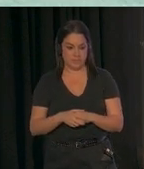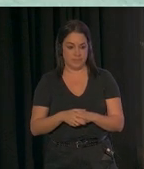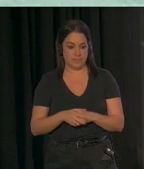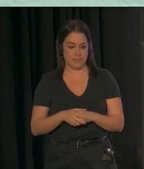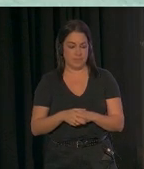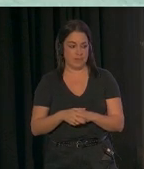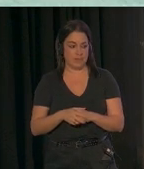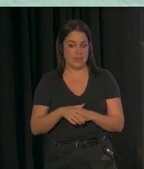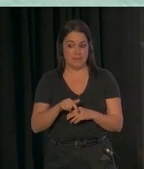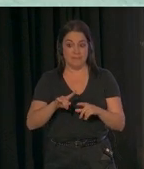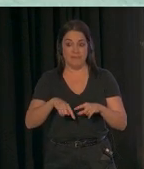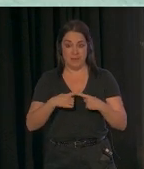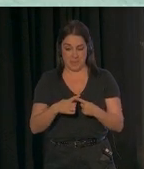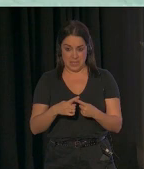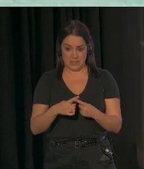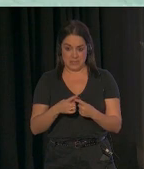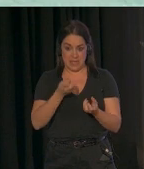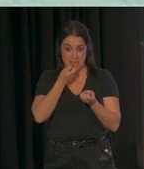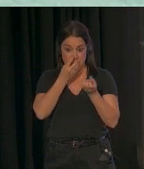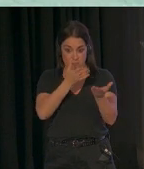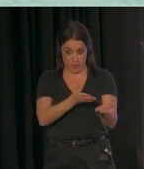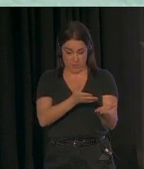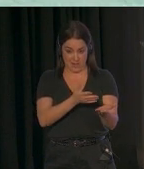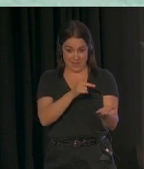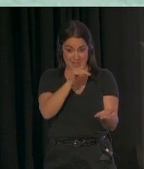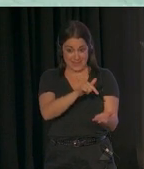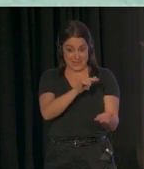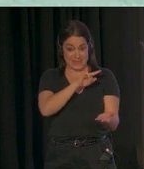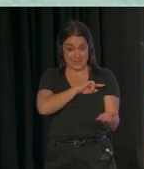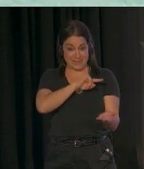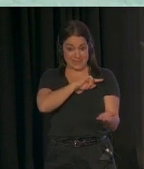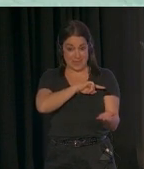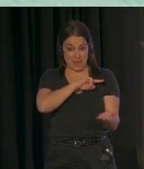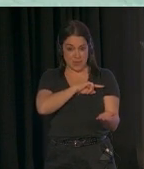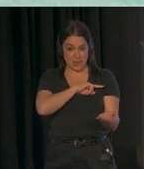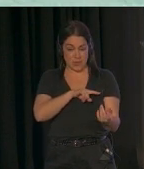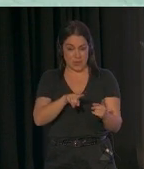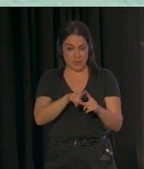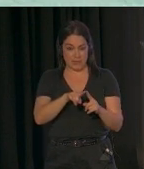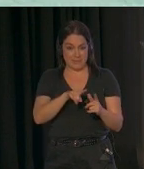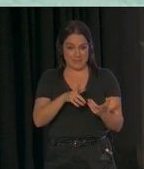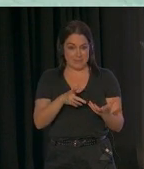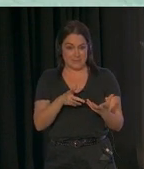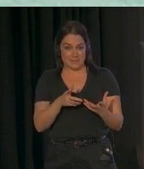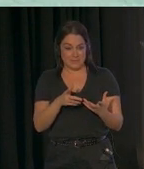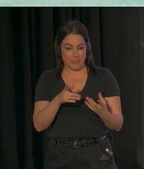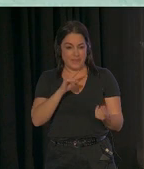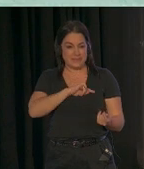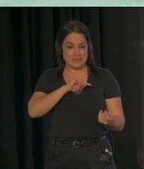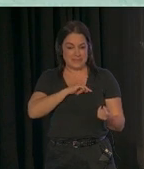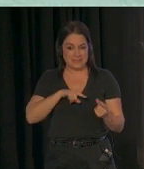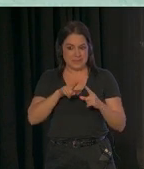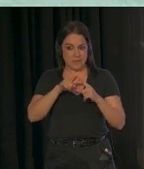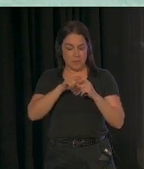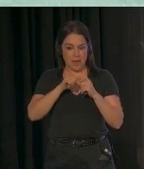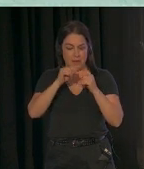las familias informan de esa sensación de encontrarse realmente en una nube y